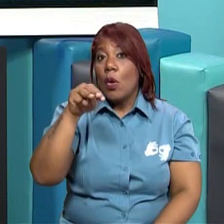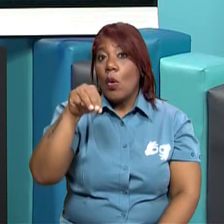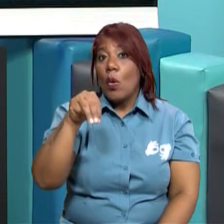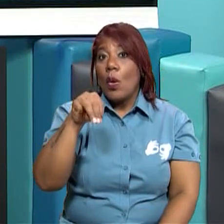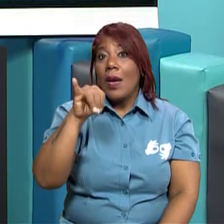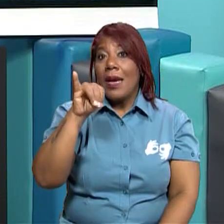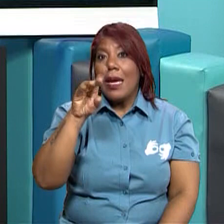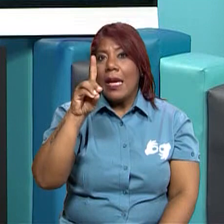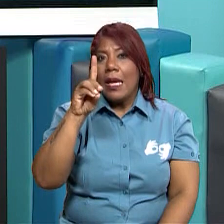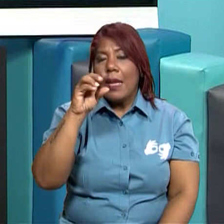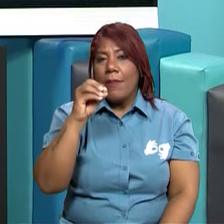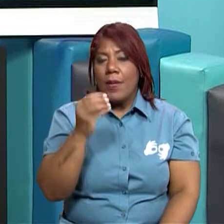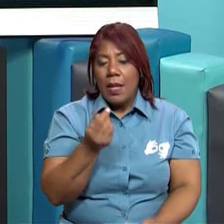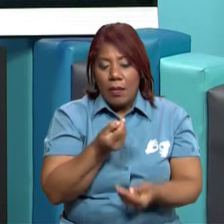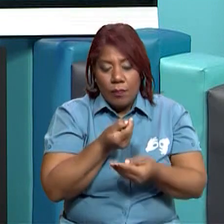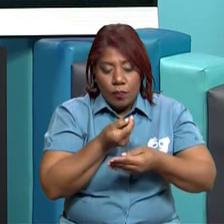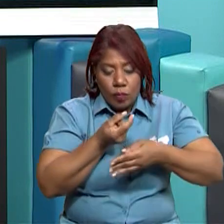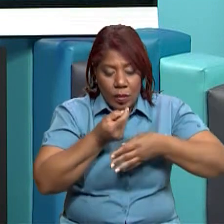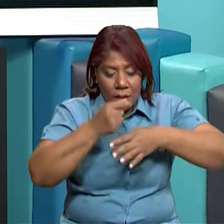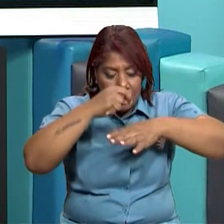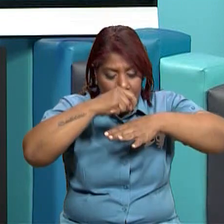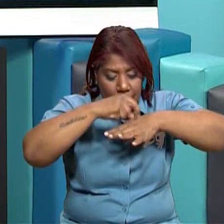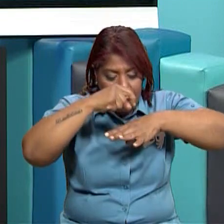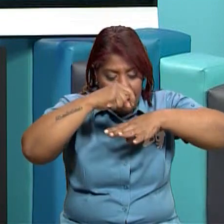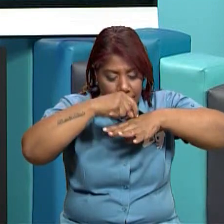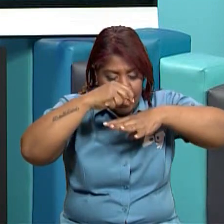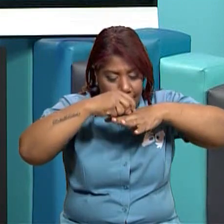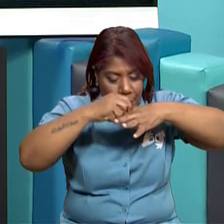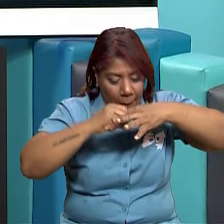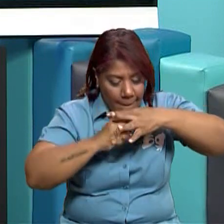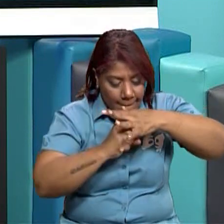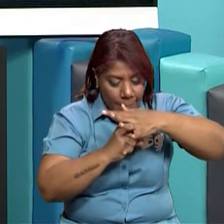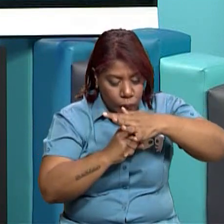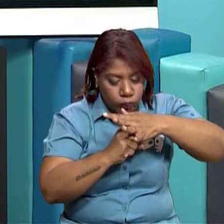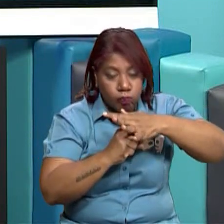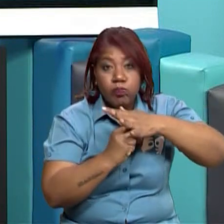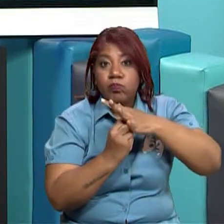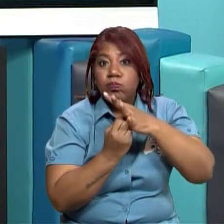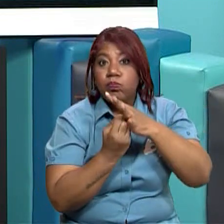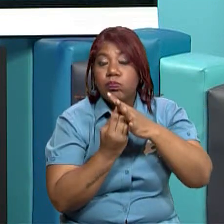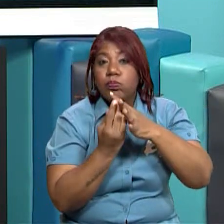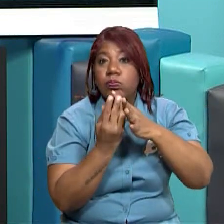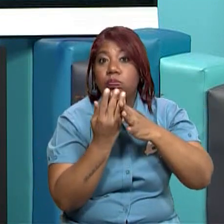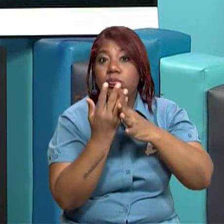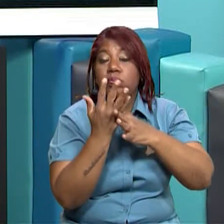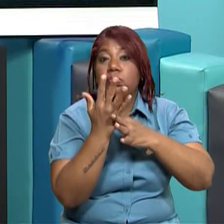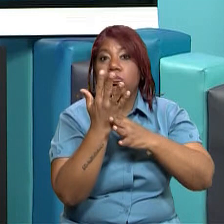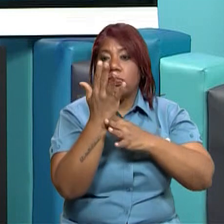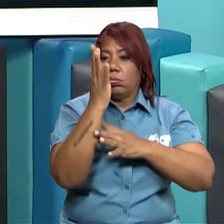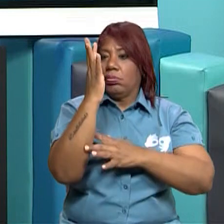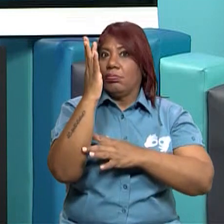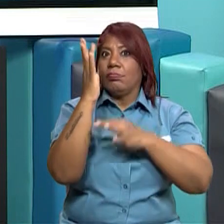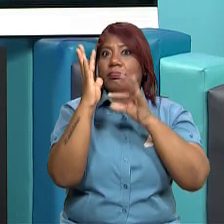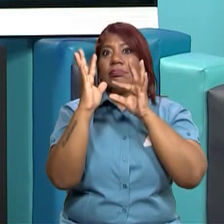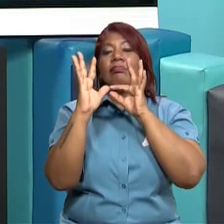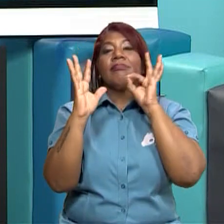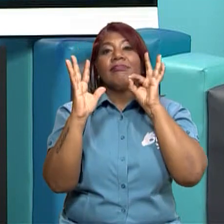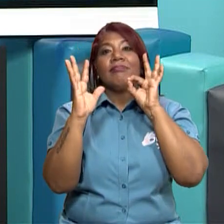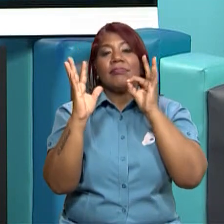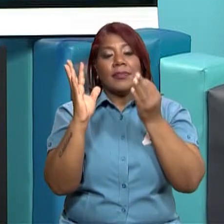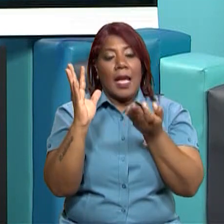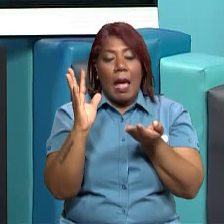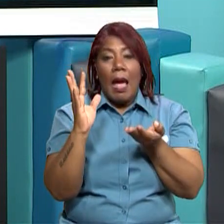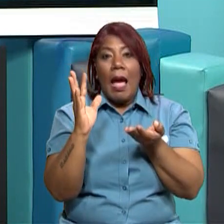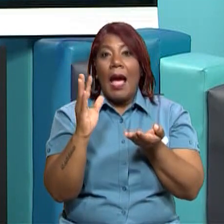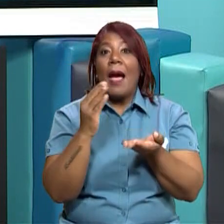semilla que le rinda el 100%, que lo que él vaya a invertir lo vaya a recuperar. Por eso es